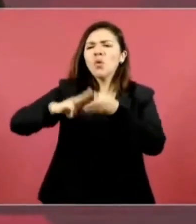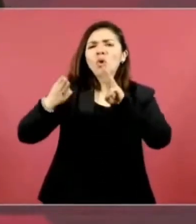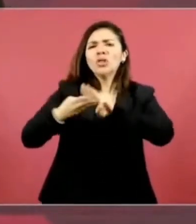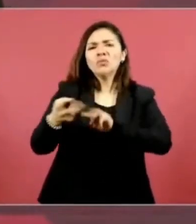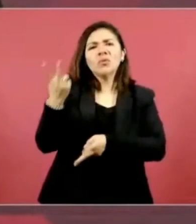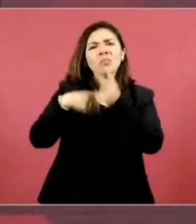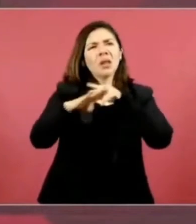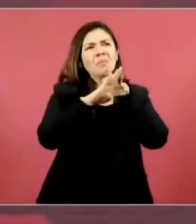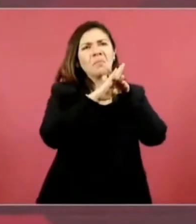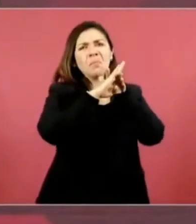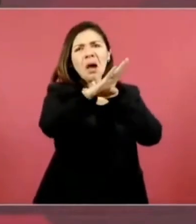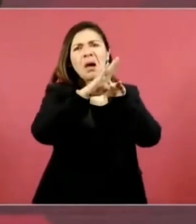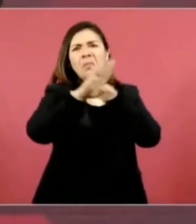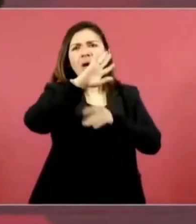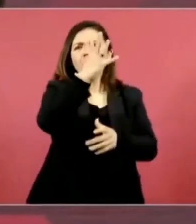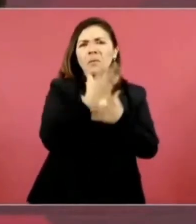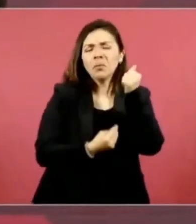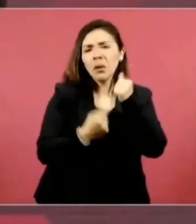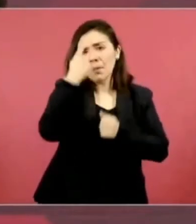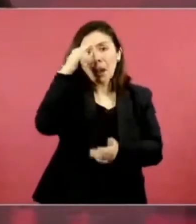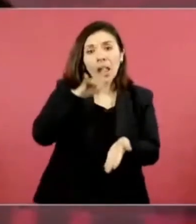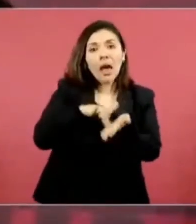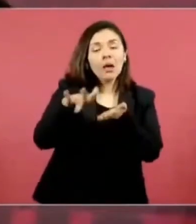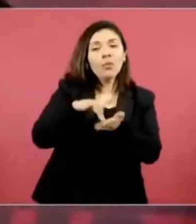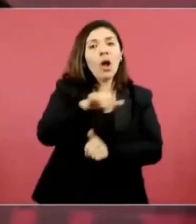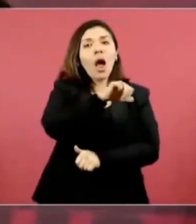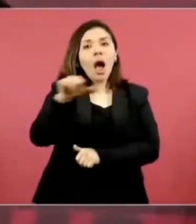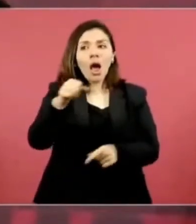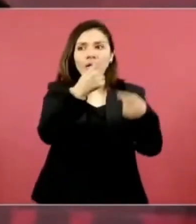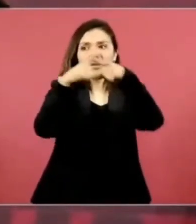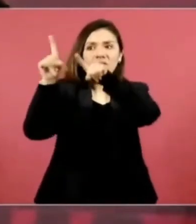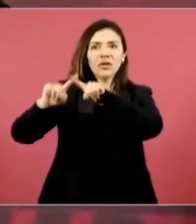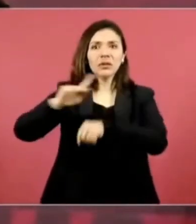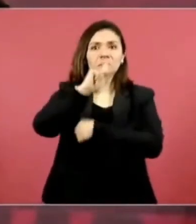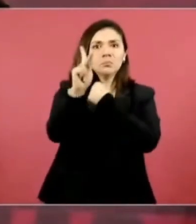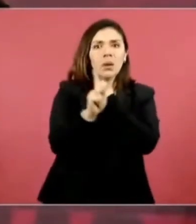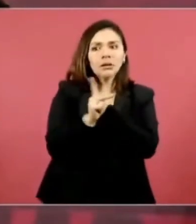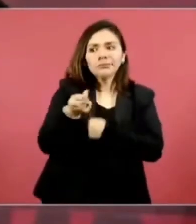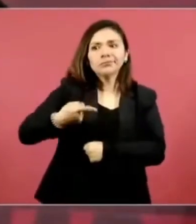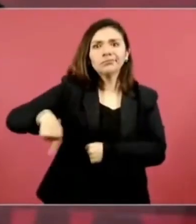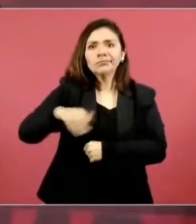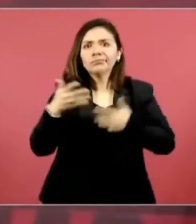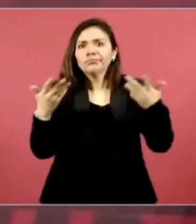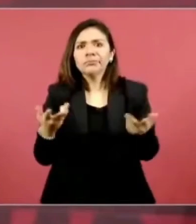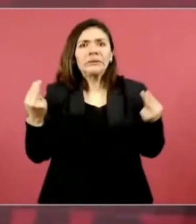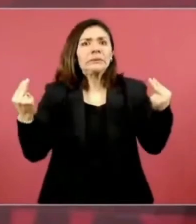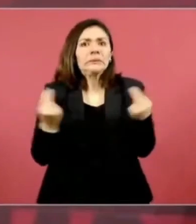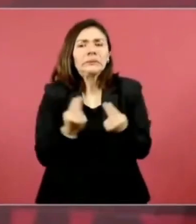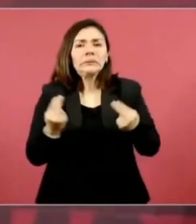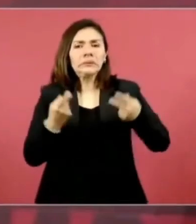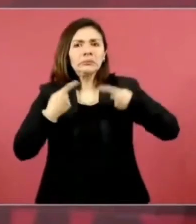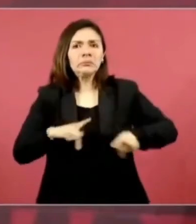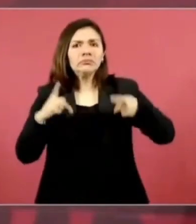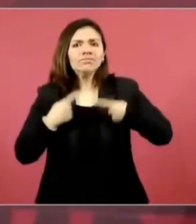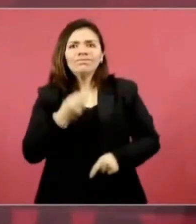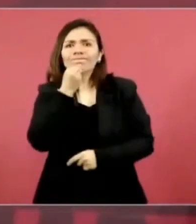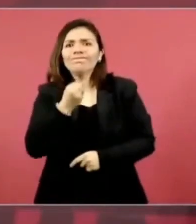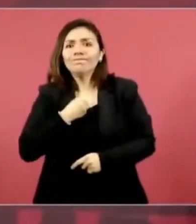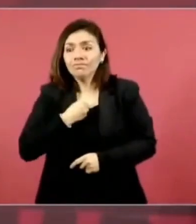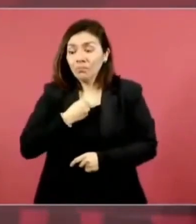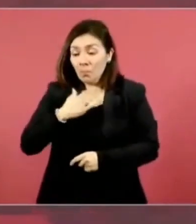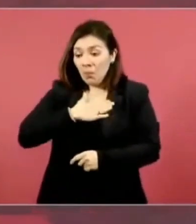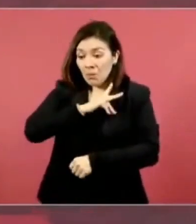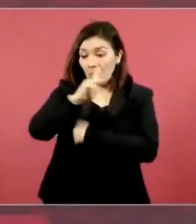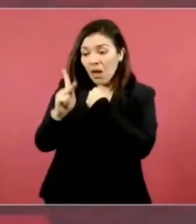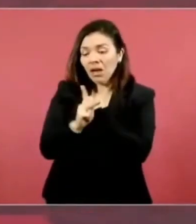a países en donde por necesidad la gente tiene que abandonar